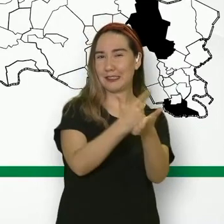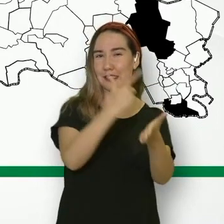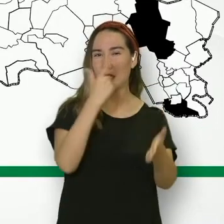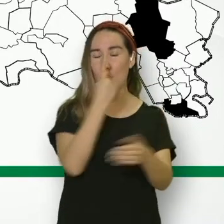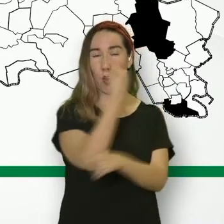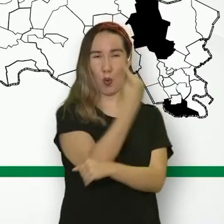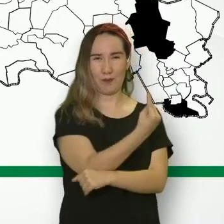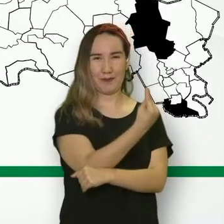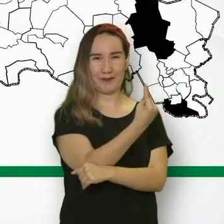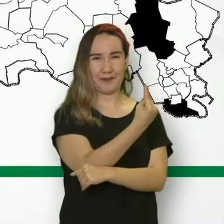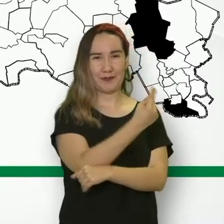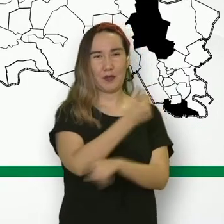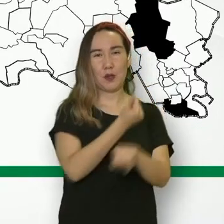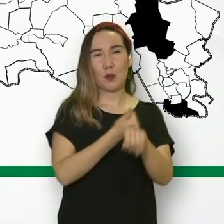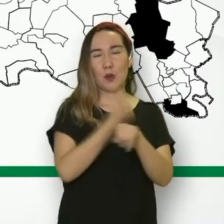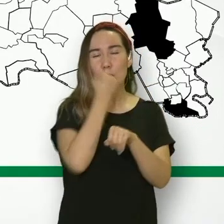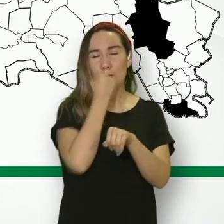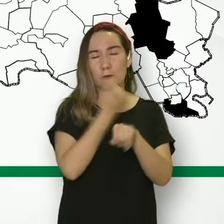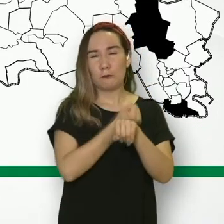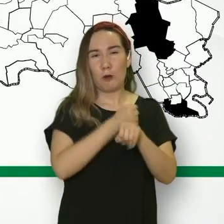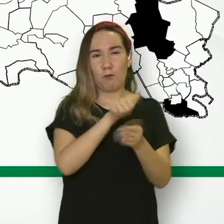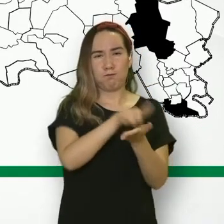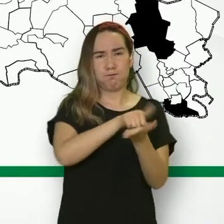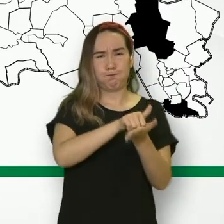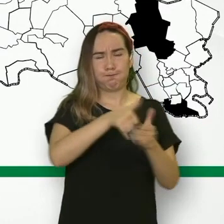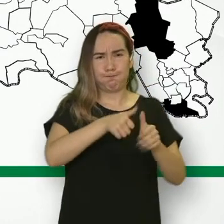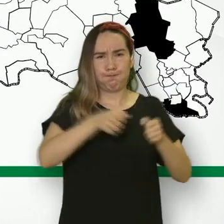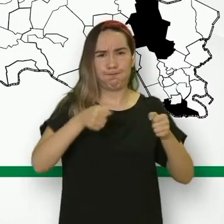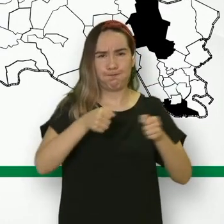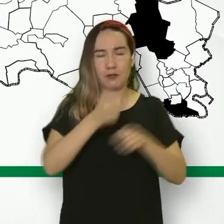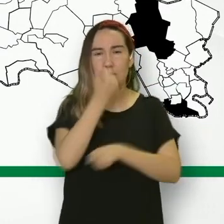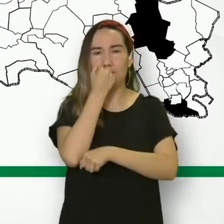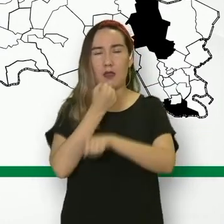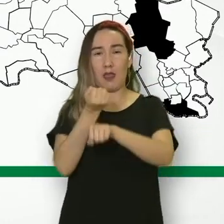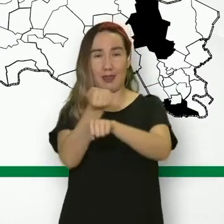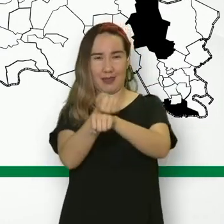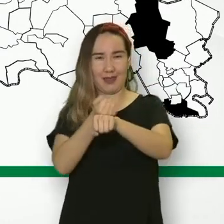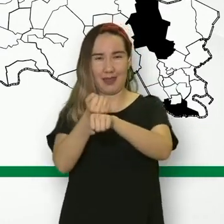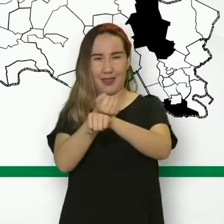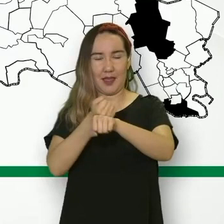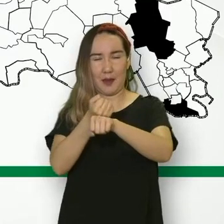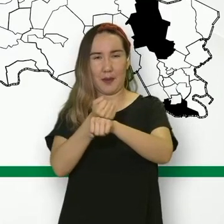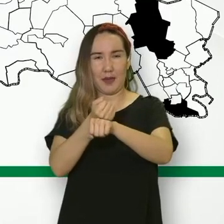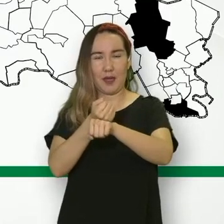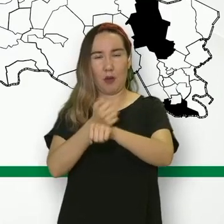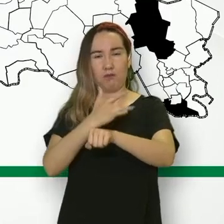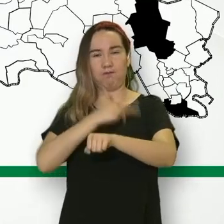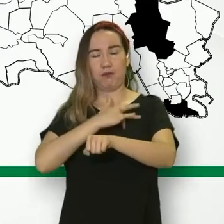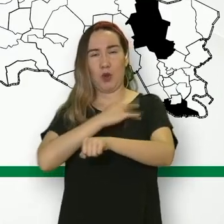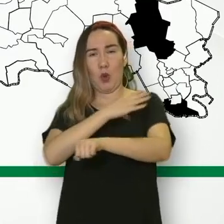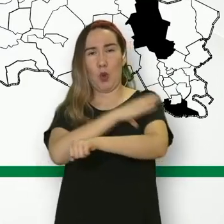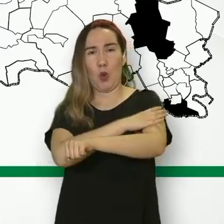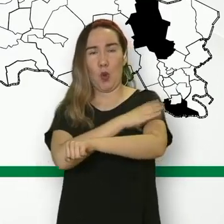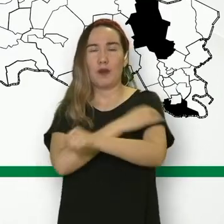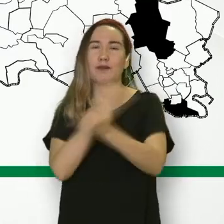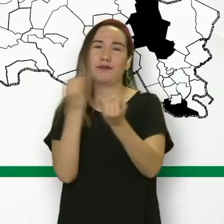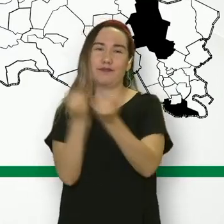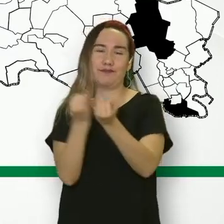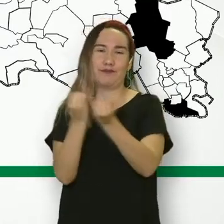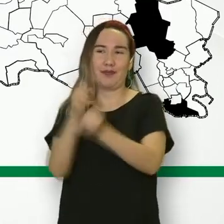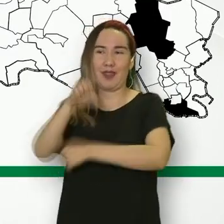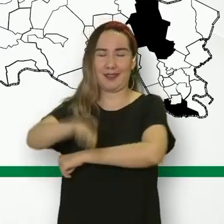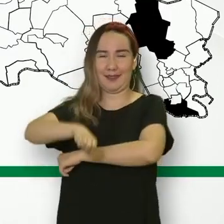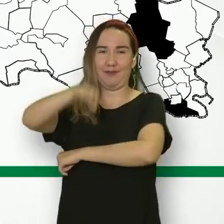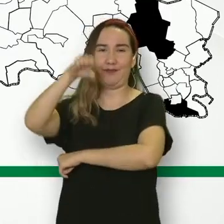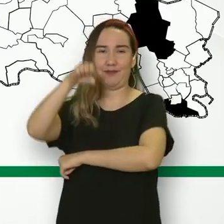la primera persona tenía diabetes y obesidad, la segunda diabetes, una cardiopatía y también el tema relacionado a la